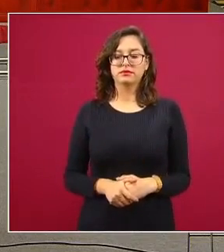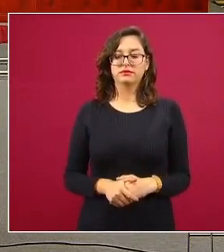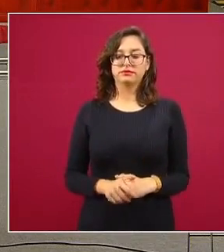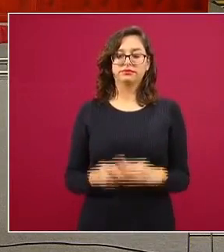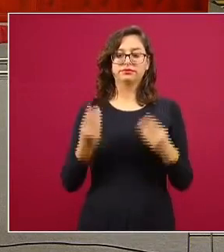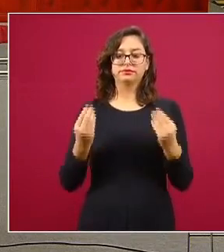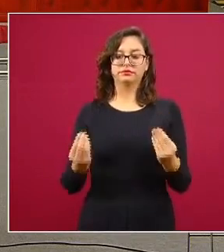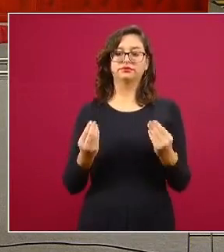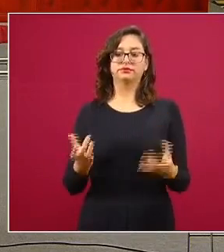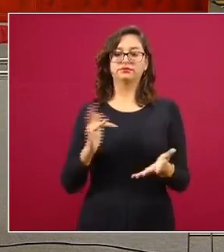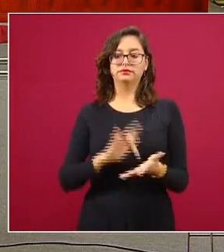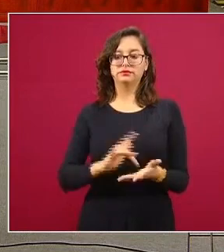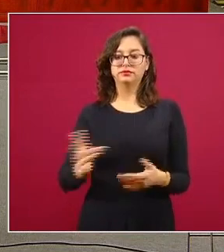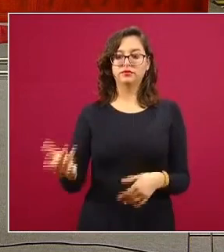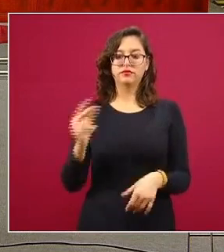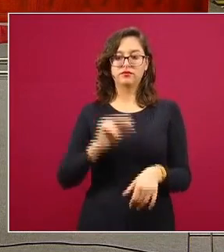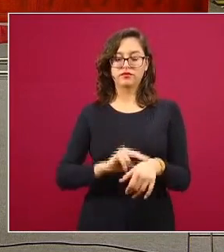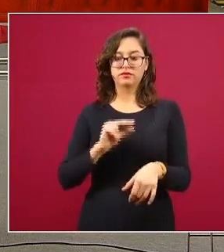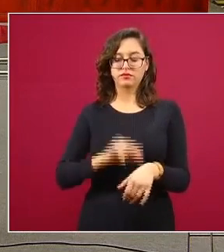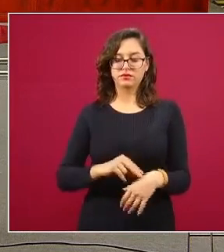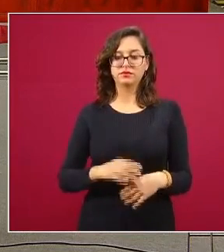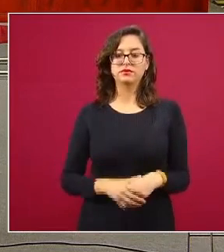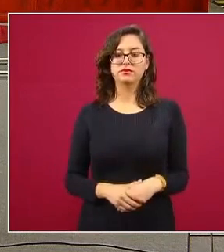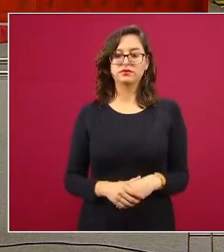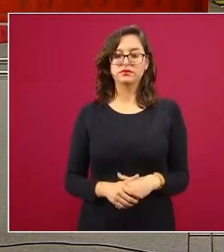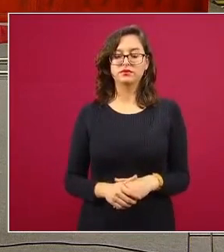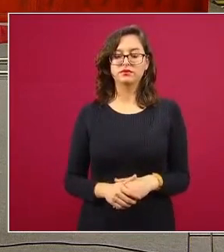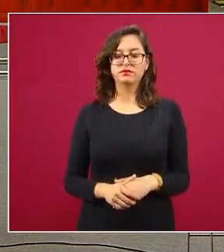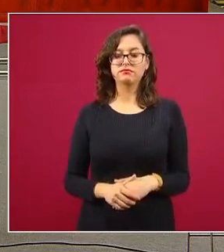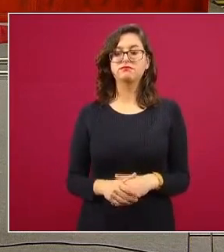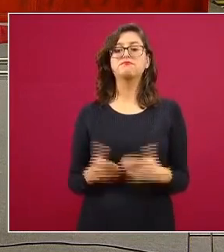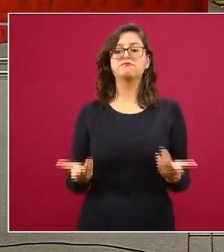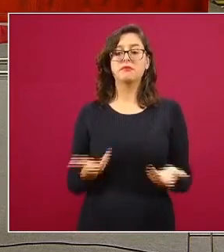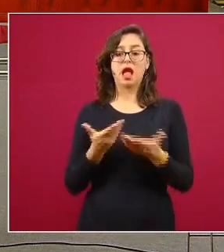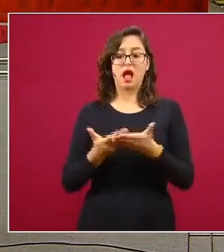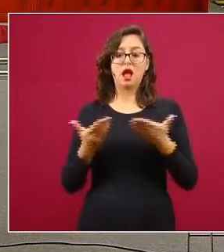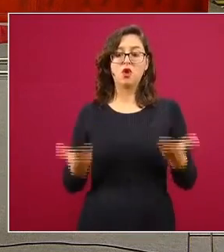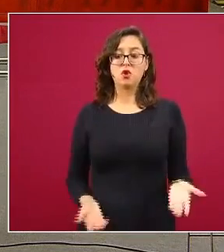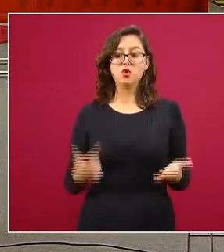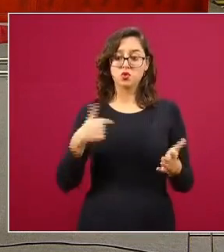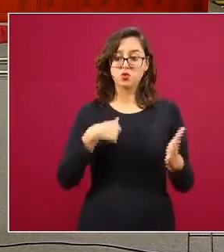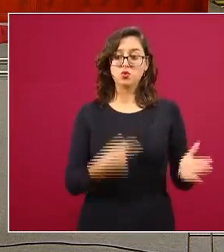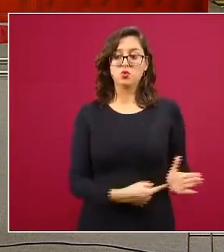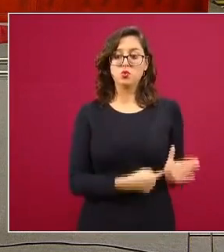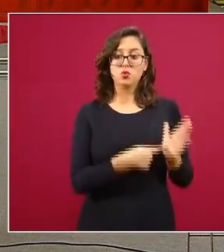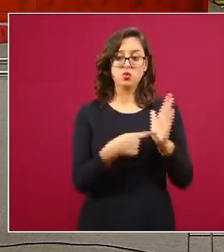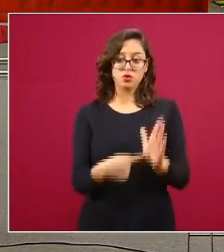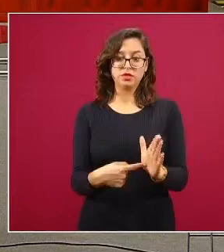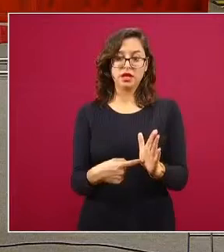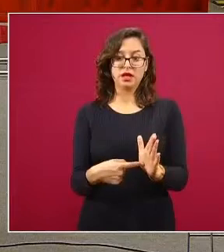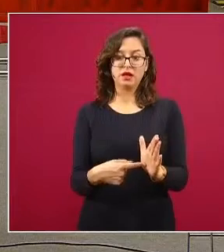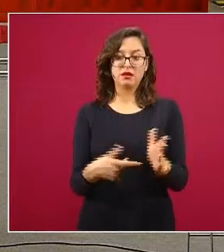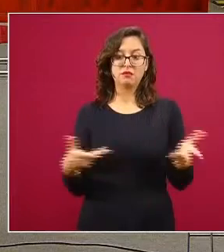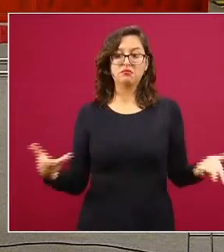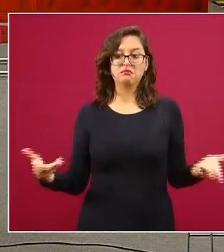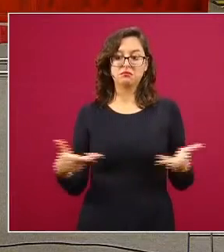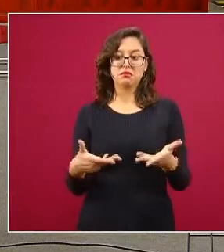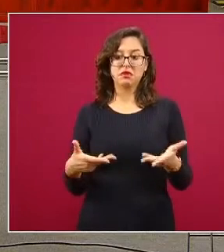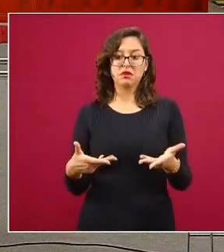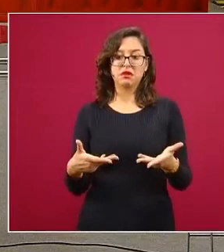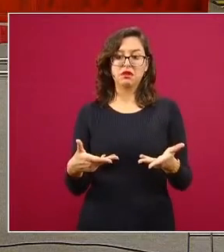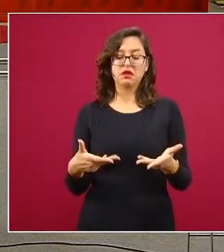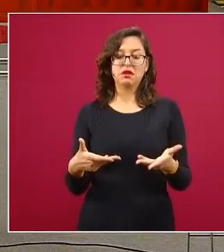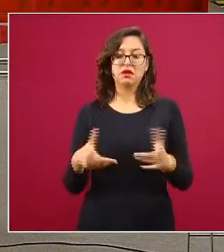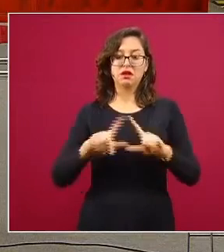muchísimas gracias doctor Yanmar Gabastú entonces me voy a permitir ahora presentar los datos